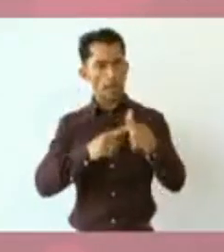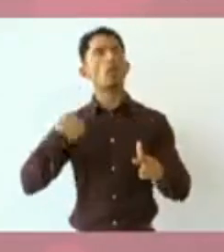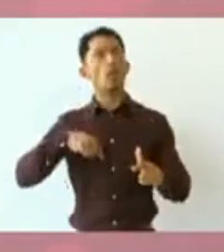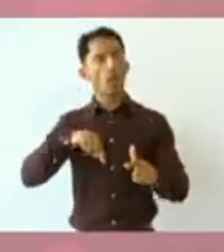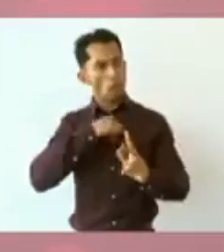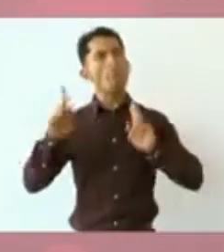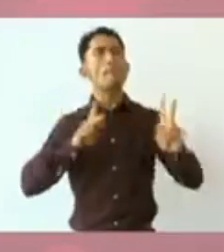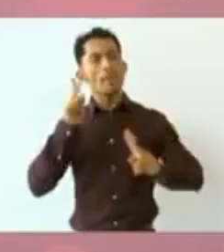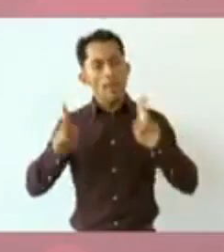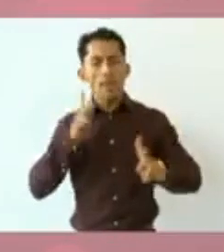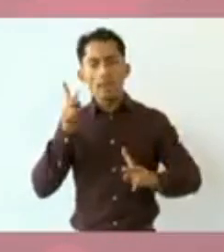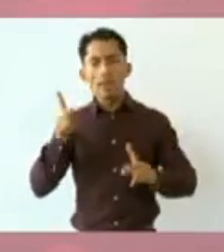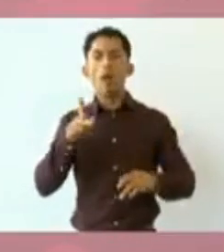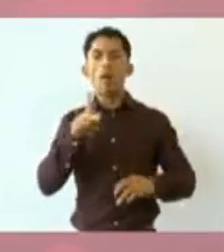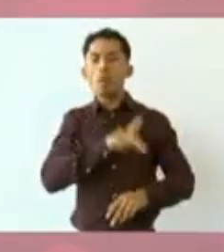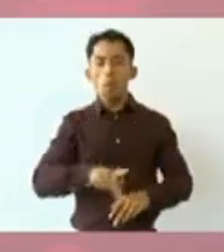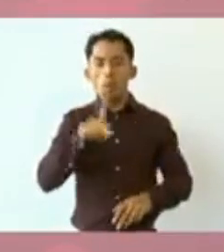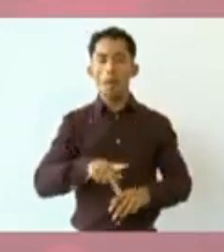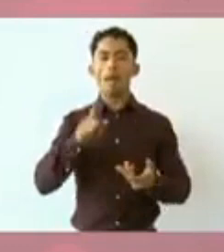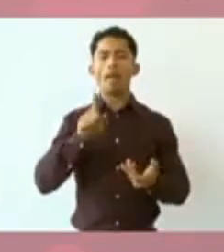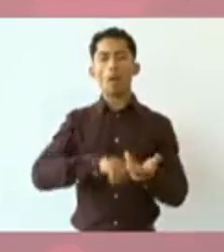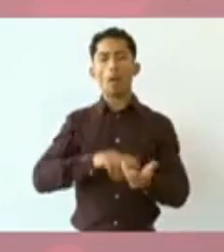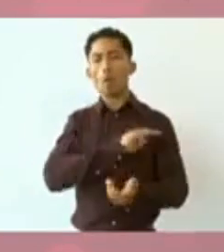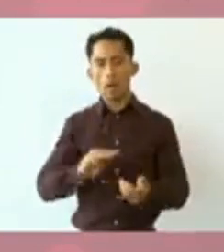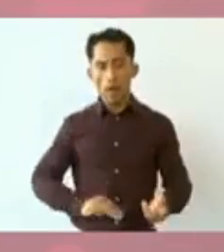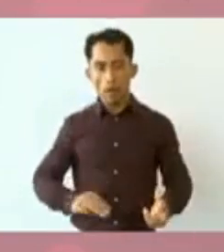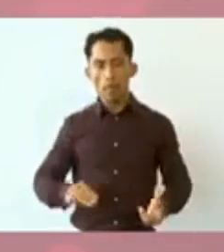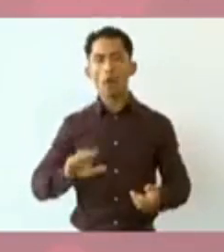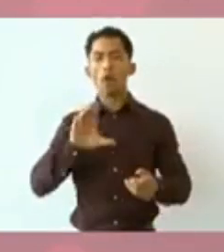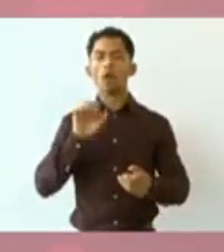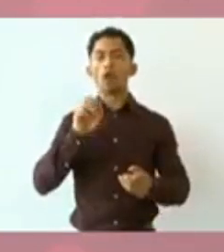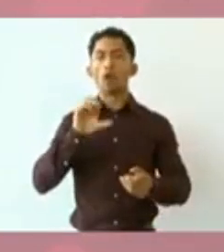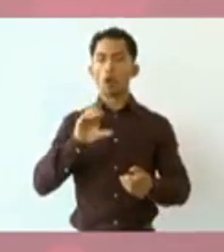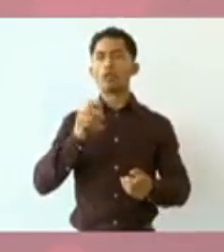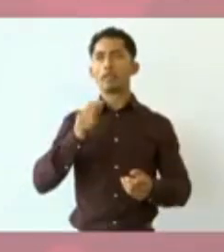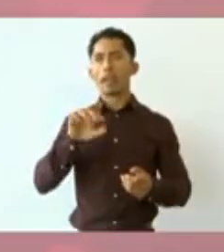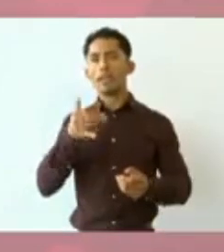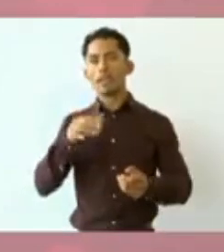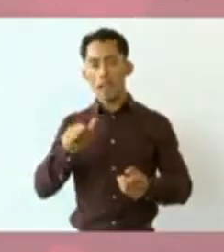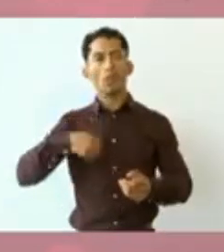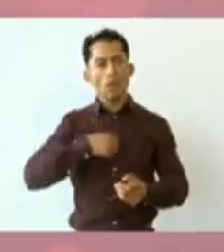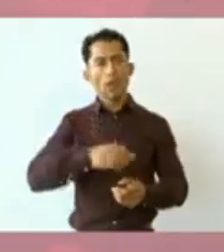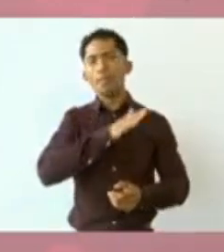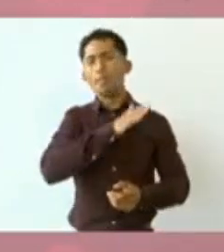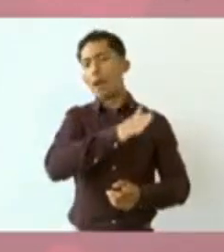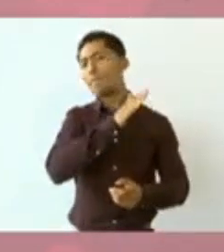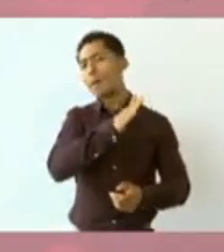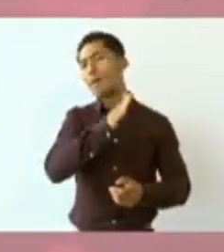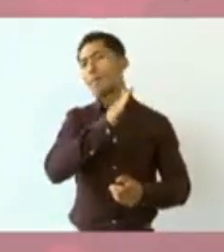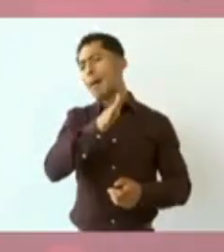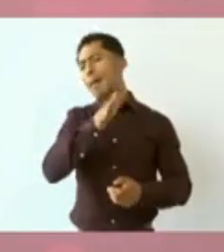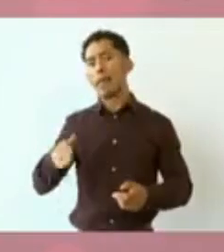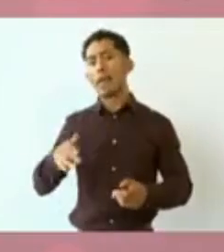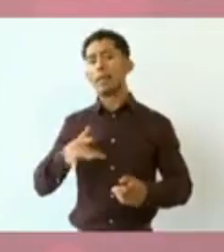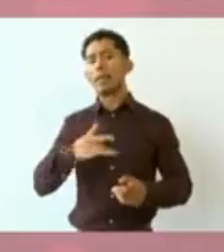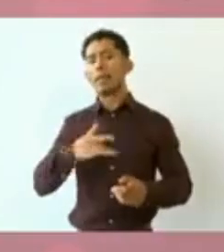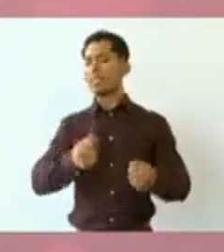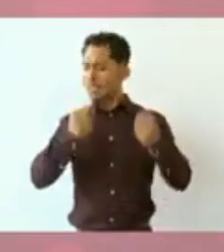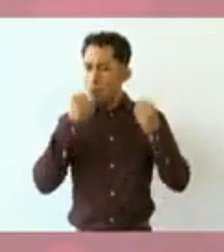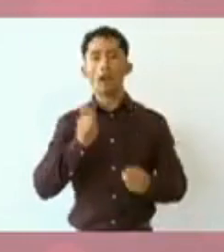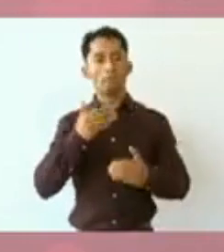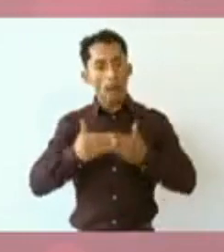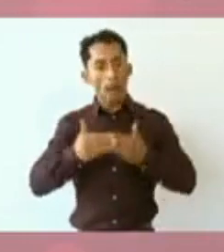las comunidades de este municipio, de toda la Costa Chica, que no les quede duda que seguimos avanzando